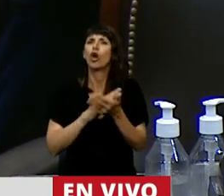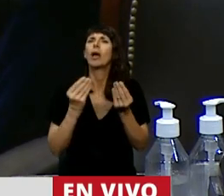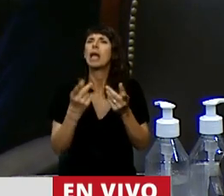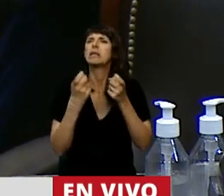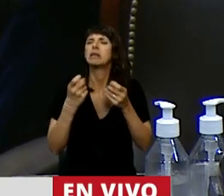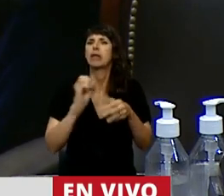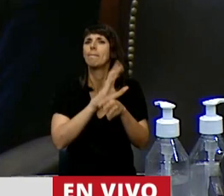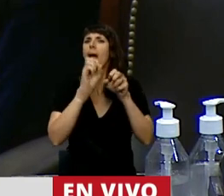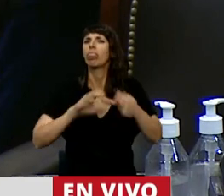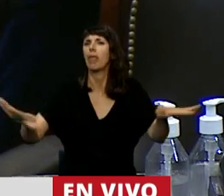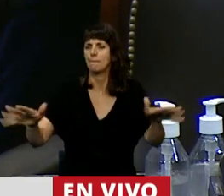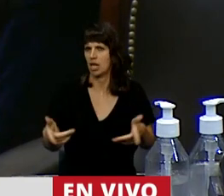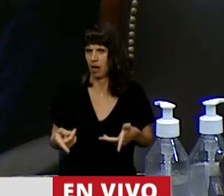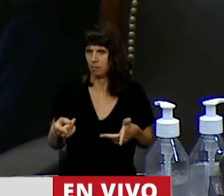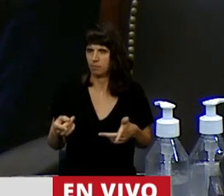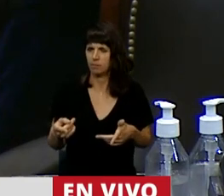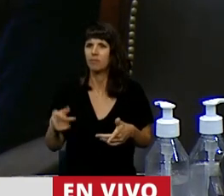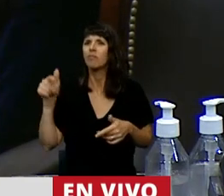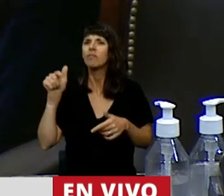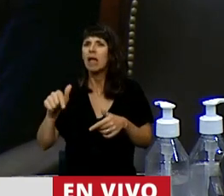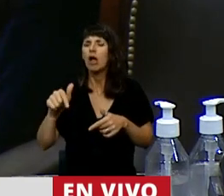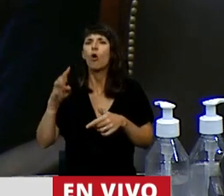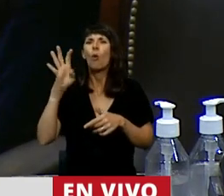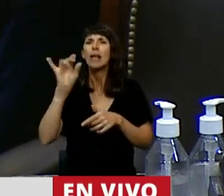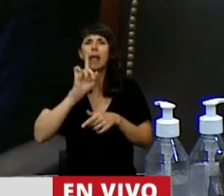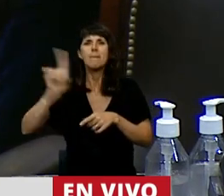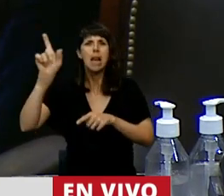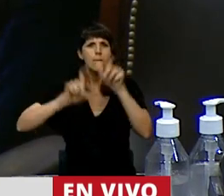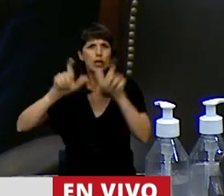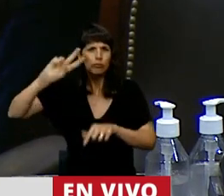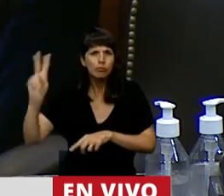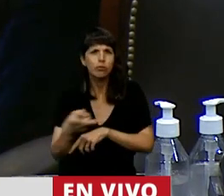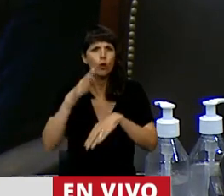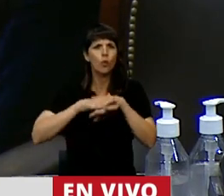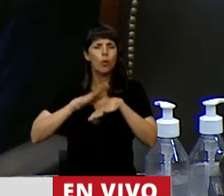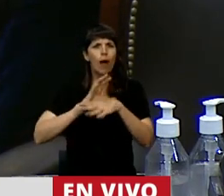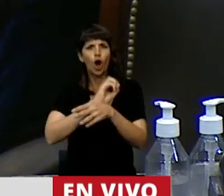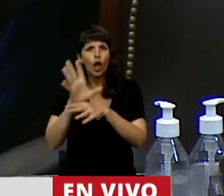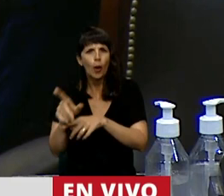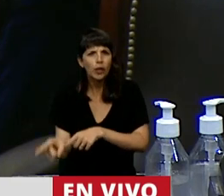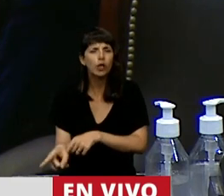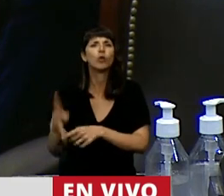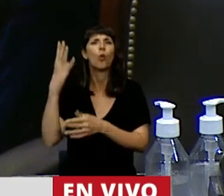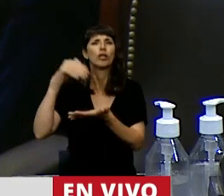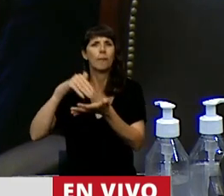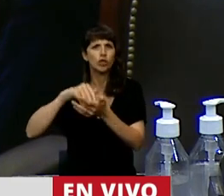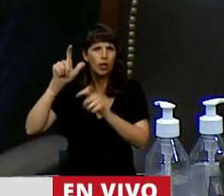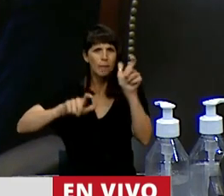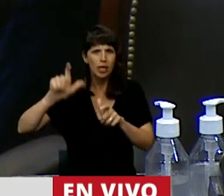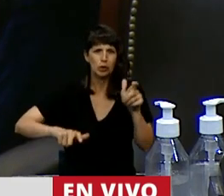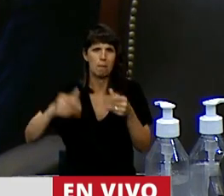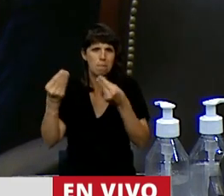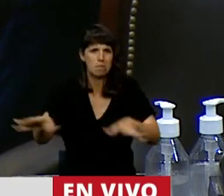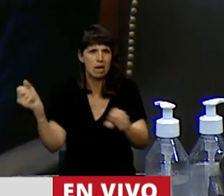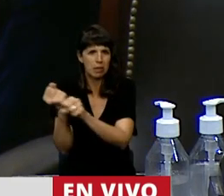Tenemos más de 40.000 fallecidos por coronavirus, tenemos más de 4 millones de argentinos que han perdido el empleo, tenemos alrededor